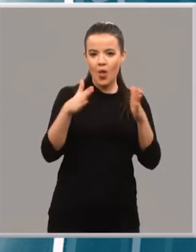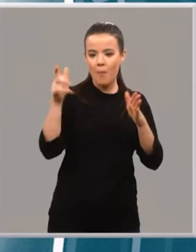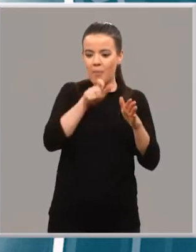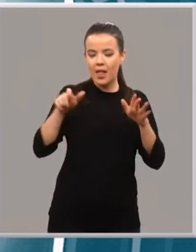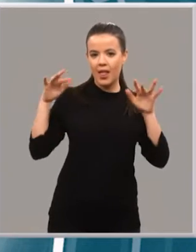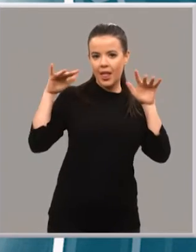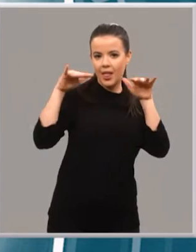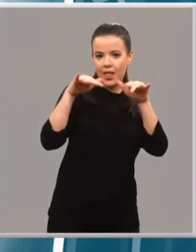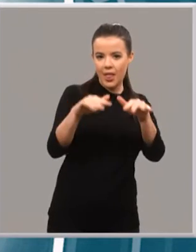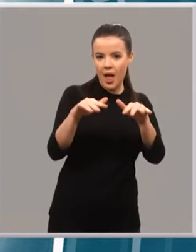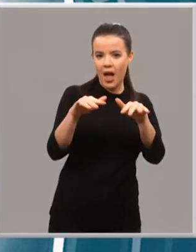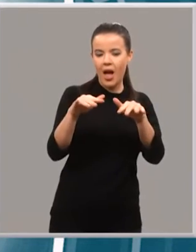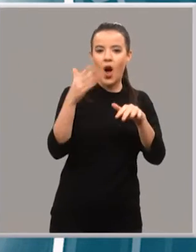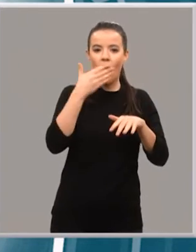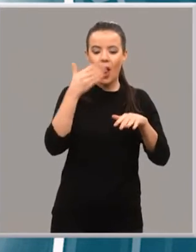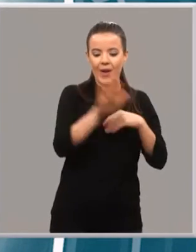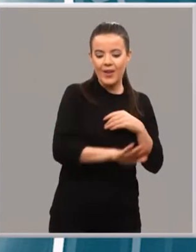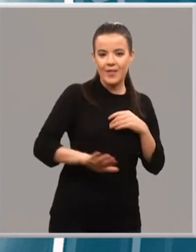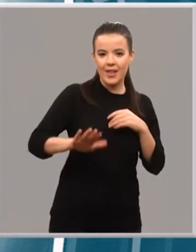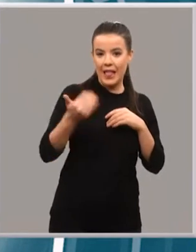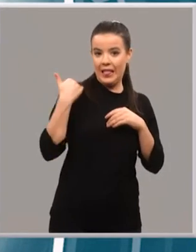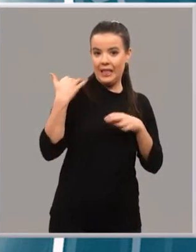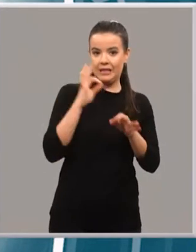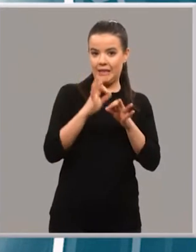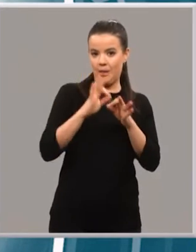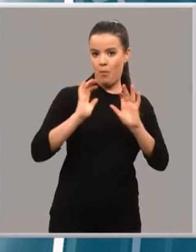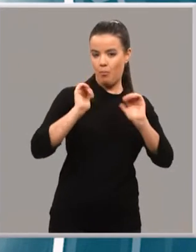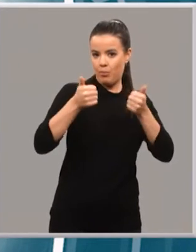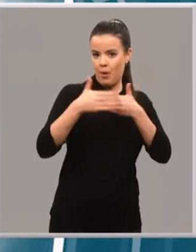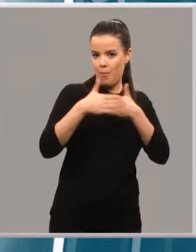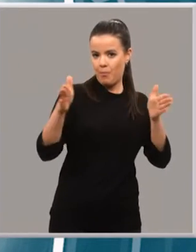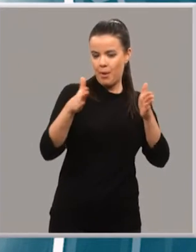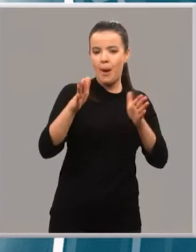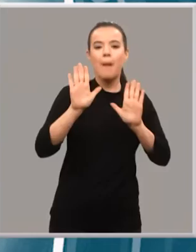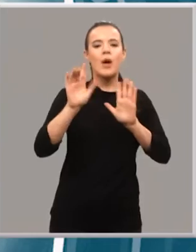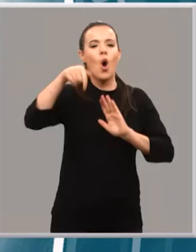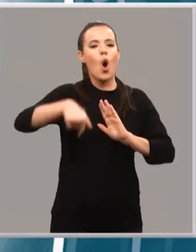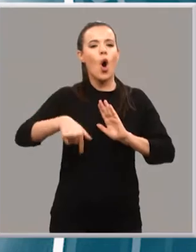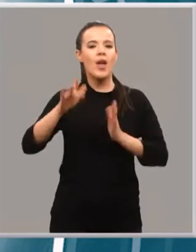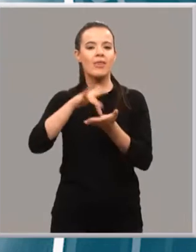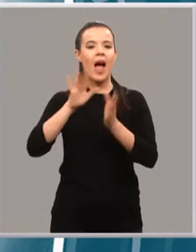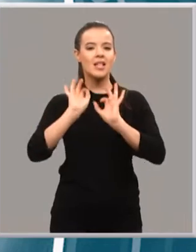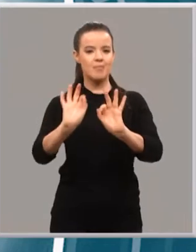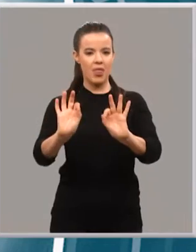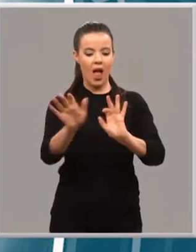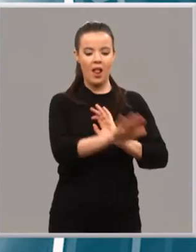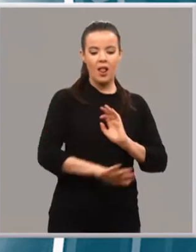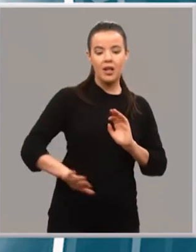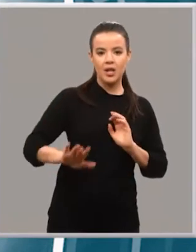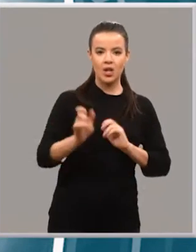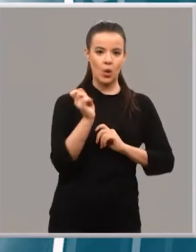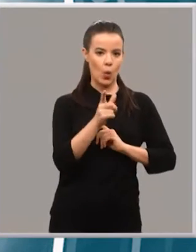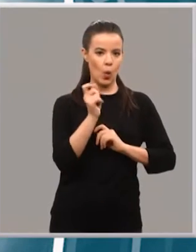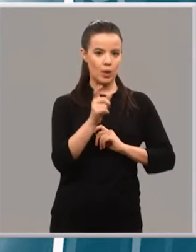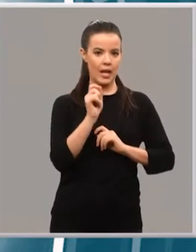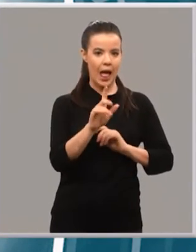Escuela Infantil. Inició su actividad en septiembre, pero hoy ha sido un día especial. La rutina de los niños, de 0 a 3